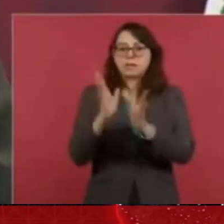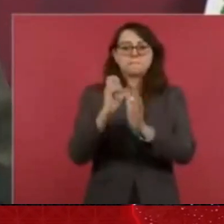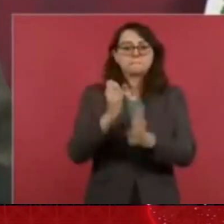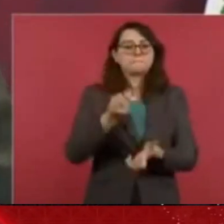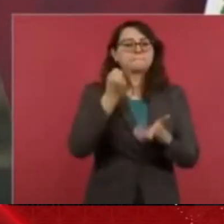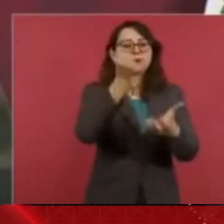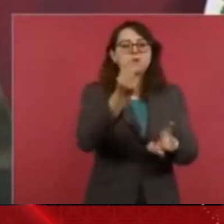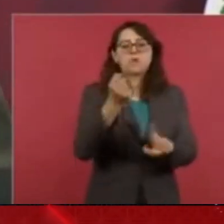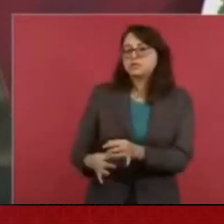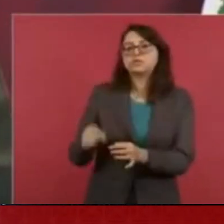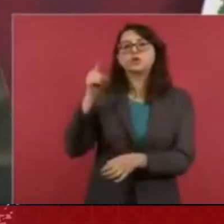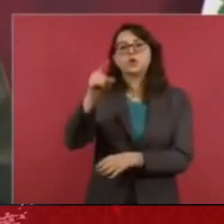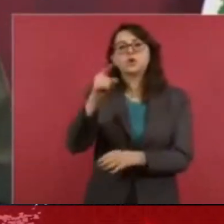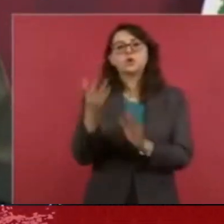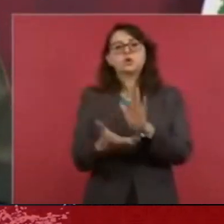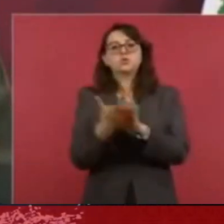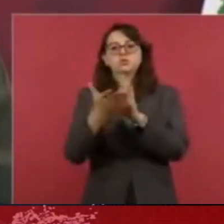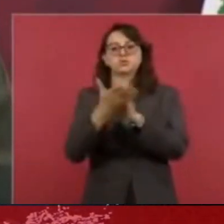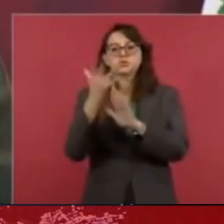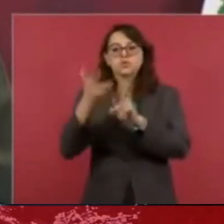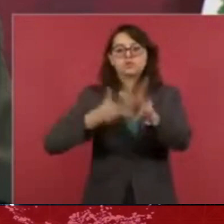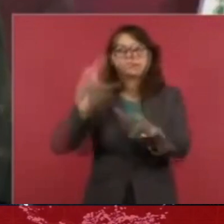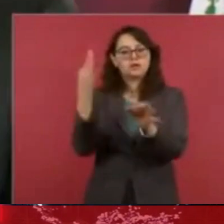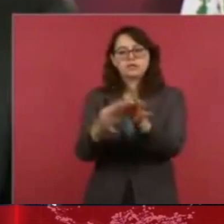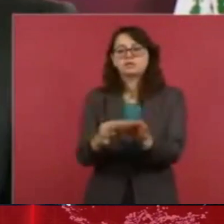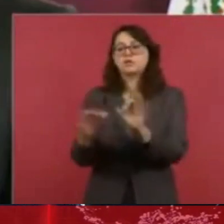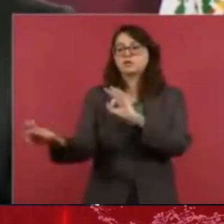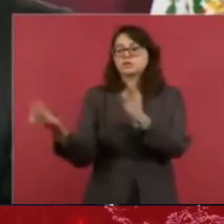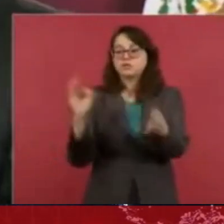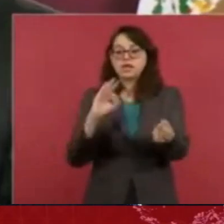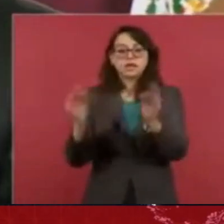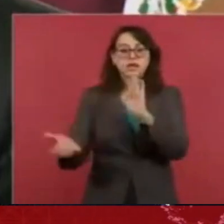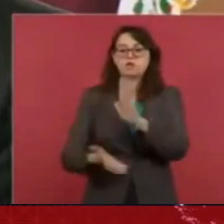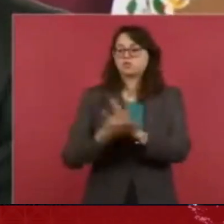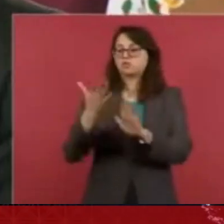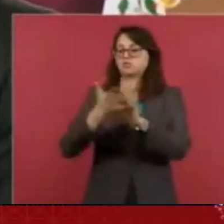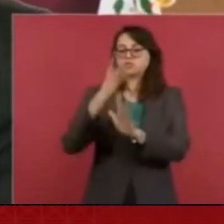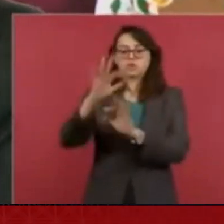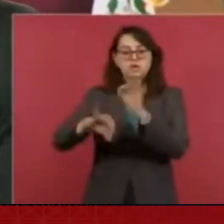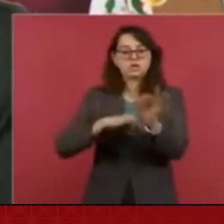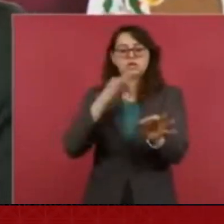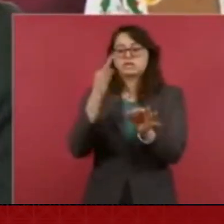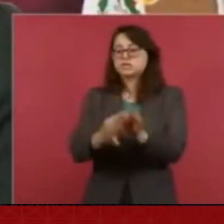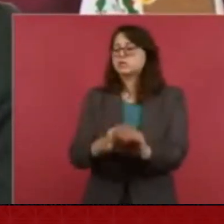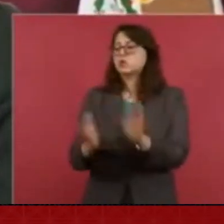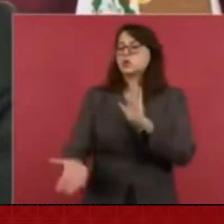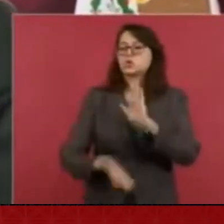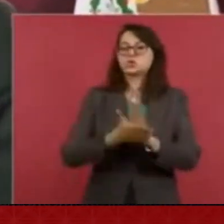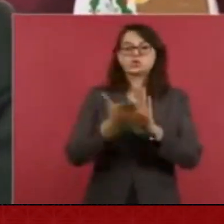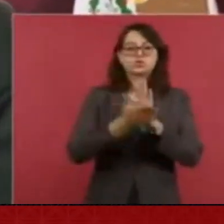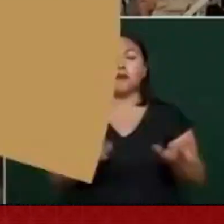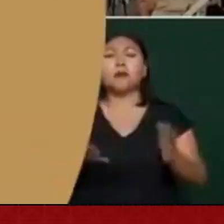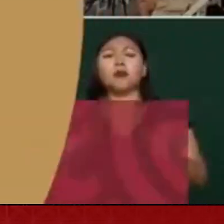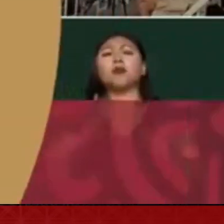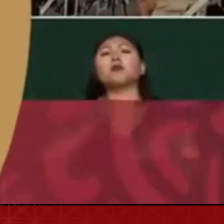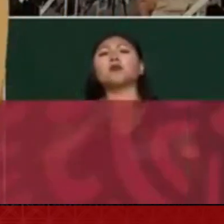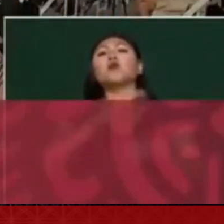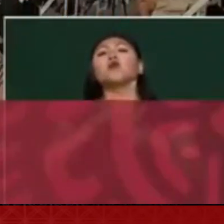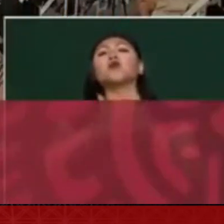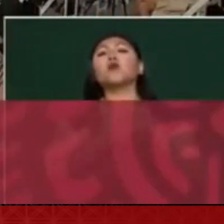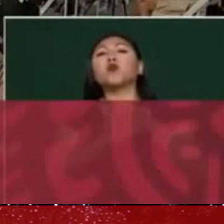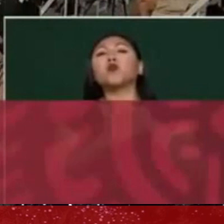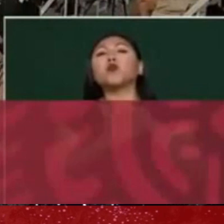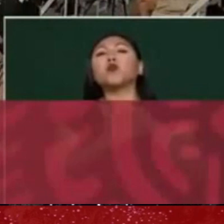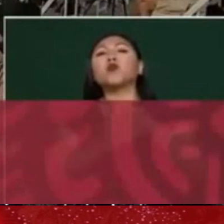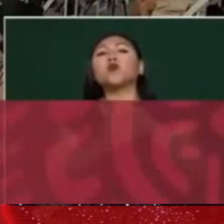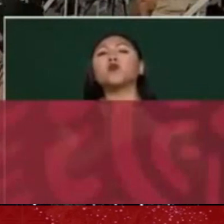todas las obras del Istmo, todas las obras para Pemex, para la Comisión Federal de Electricidad. El presidente